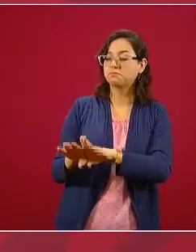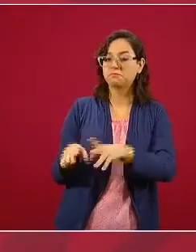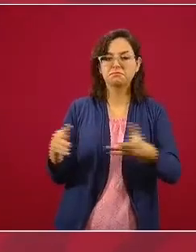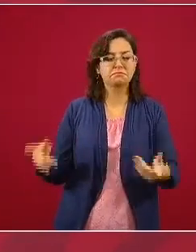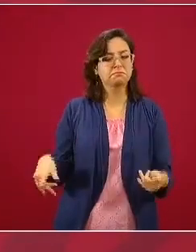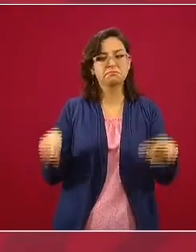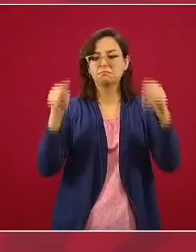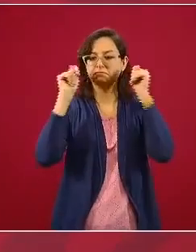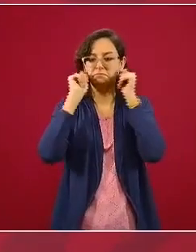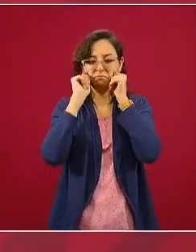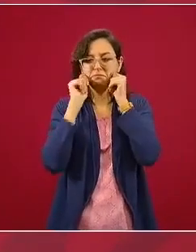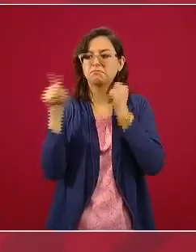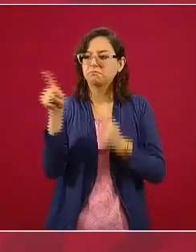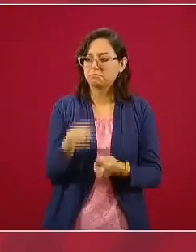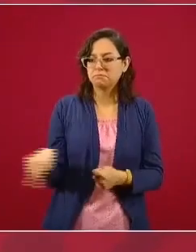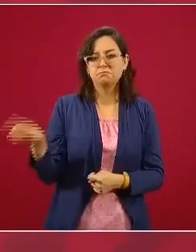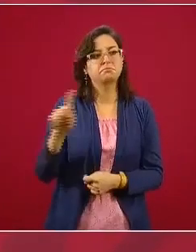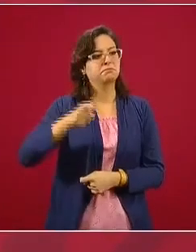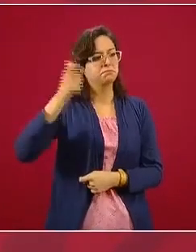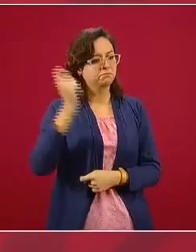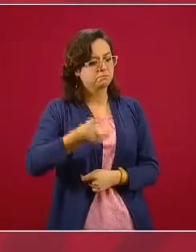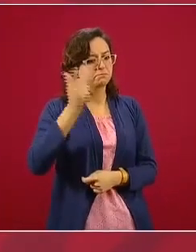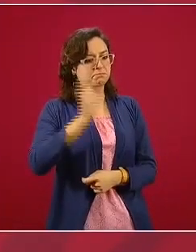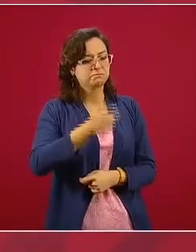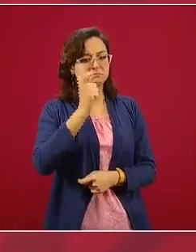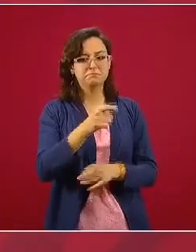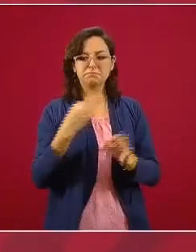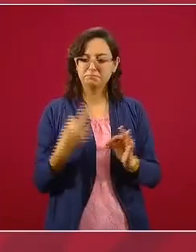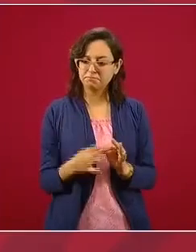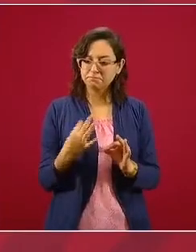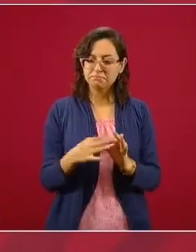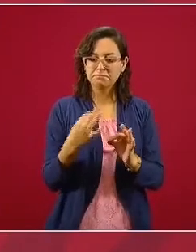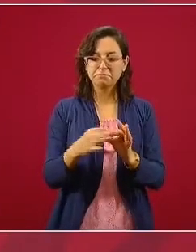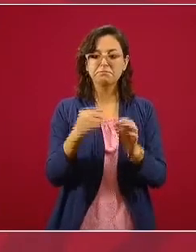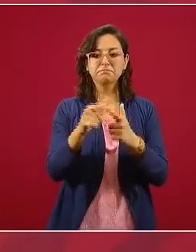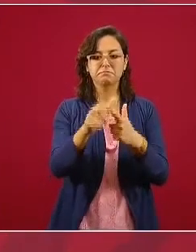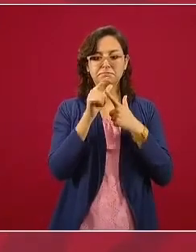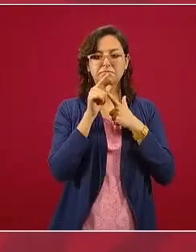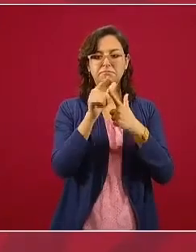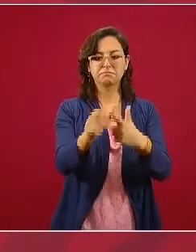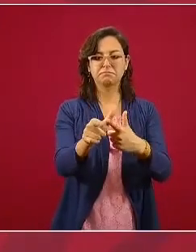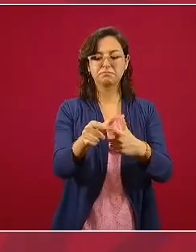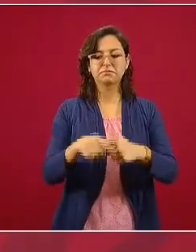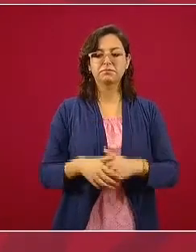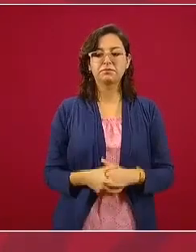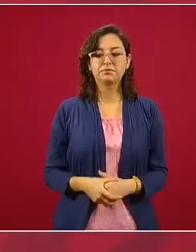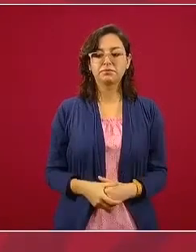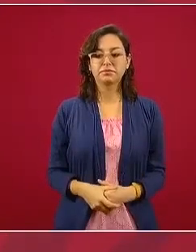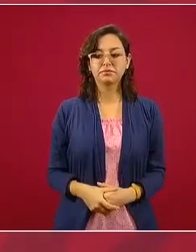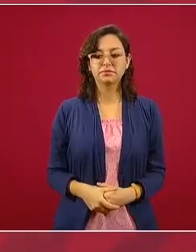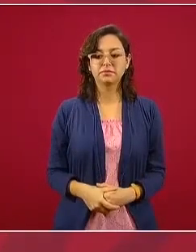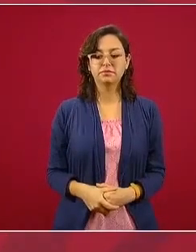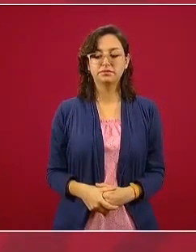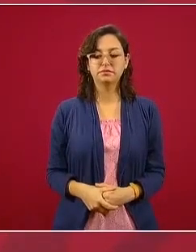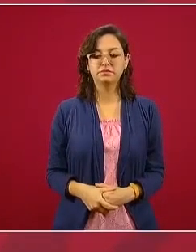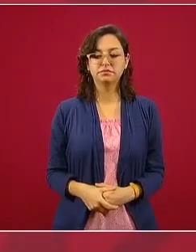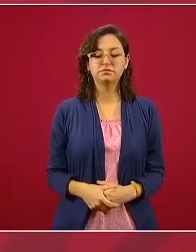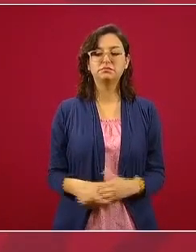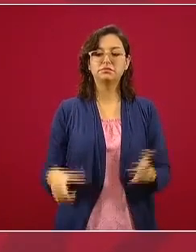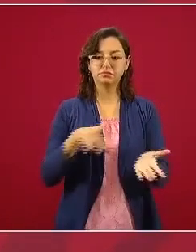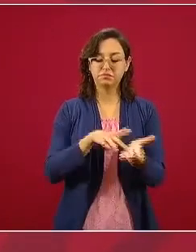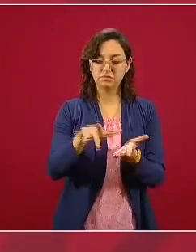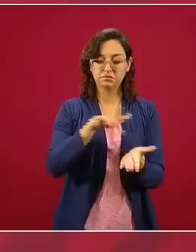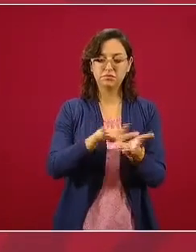industrias cerradas, sin embargo, siguen cumpliendo, ayudando